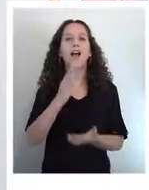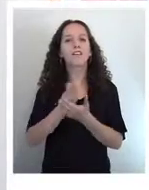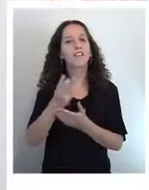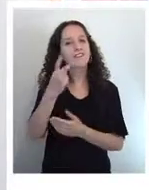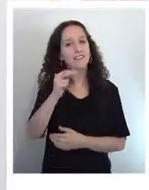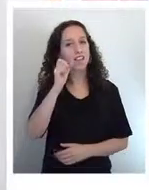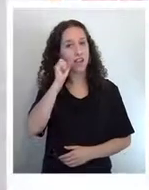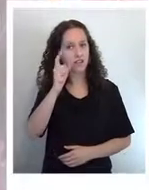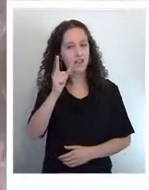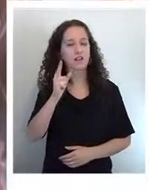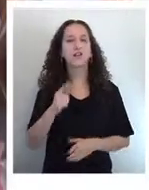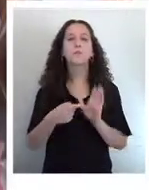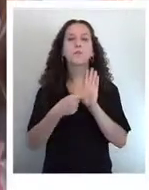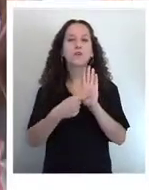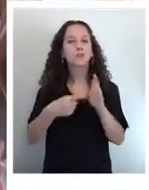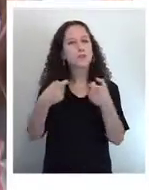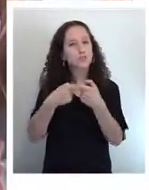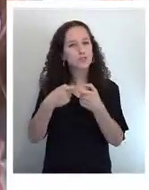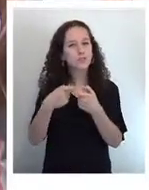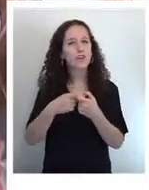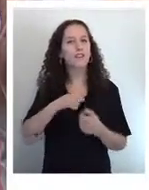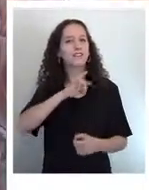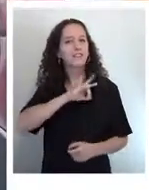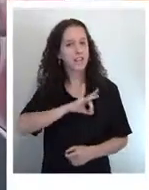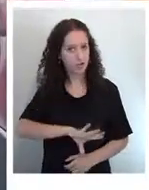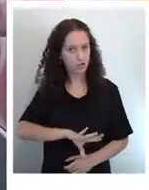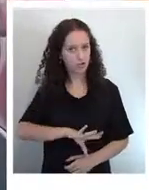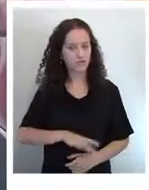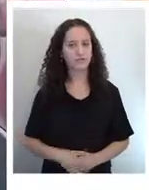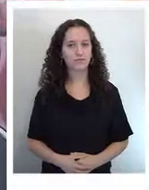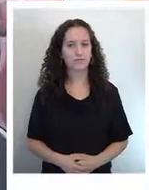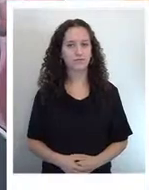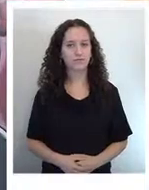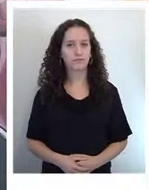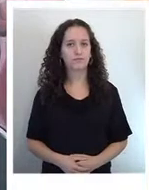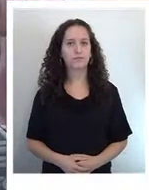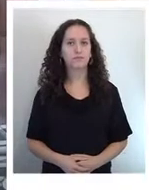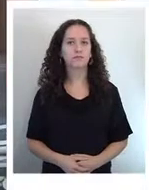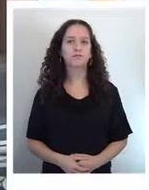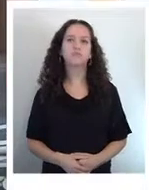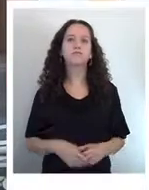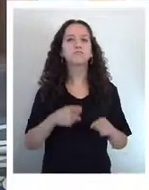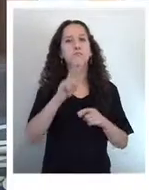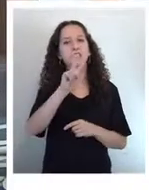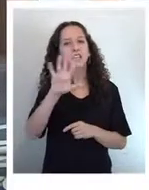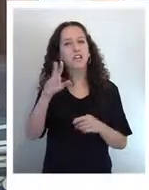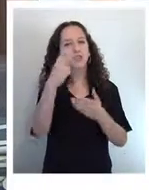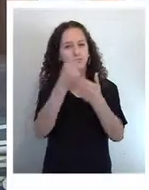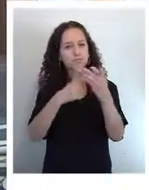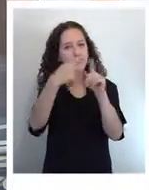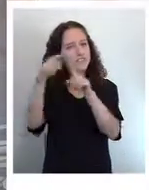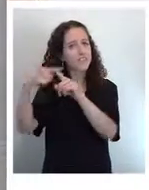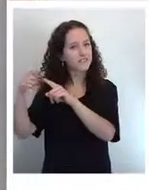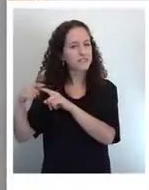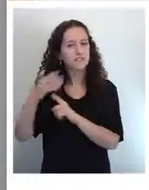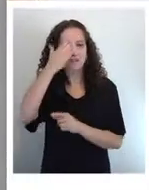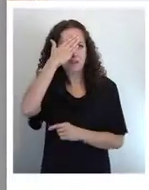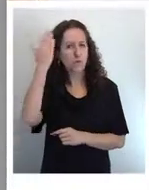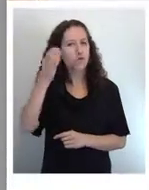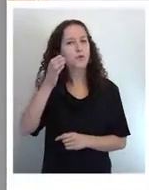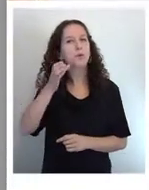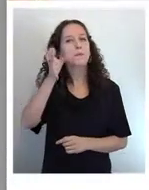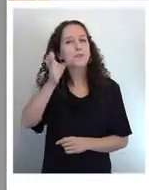Hasta el 20 de abril se presenta la Muestra Chilenos, compuesta por 25 ilustraciones de destacados